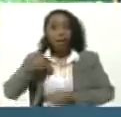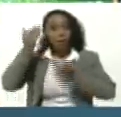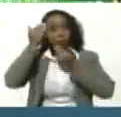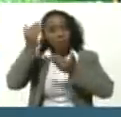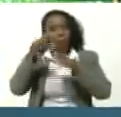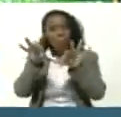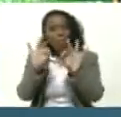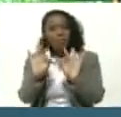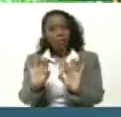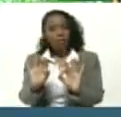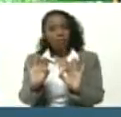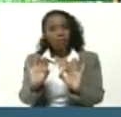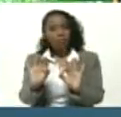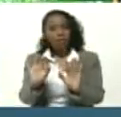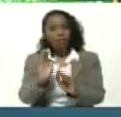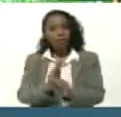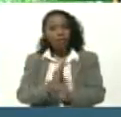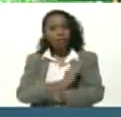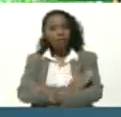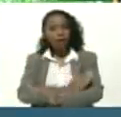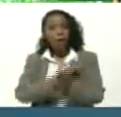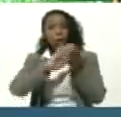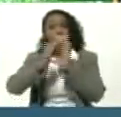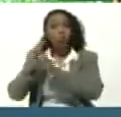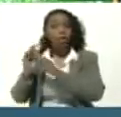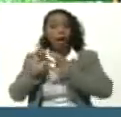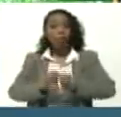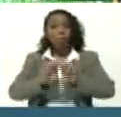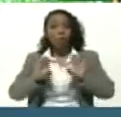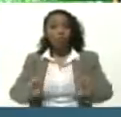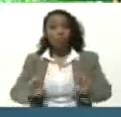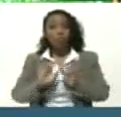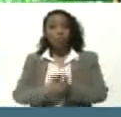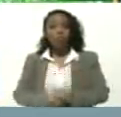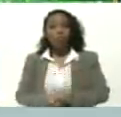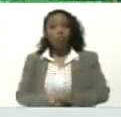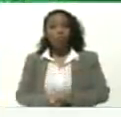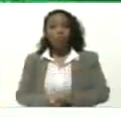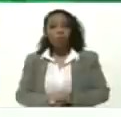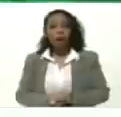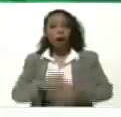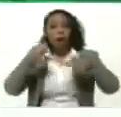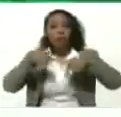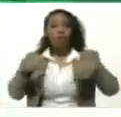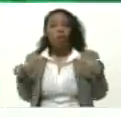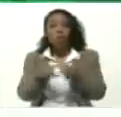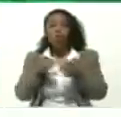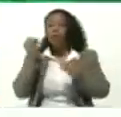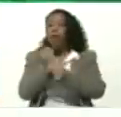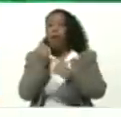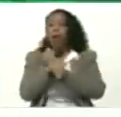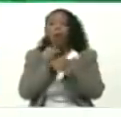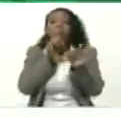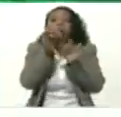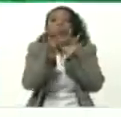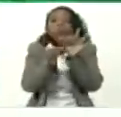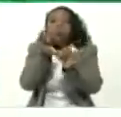muy especial Ante la comunidad educativa En esta reunión de trabajo Para explicar